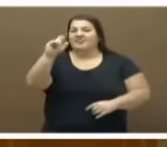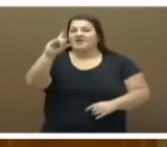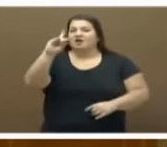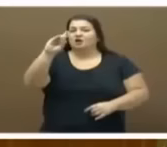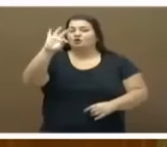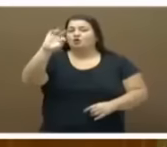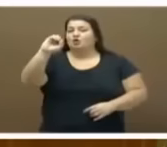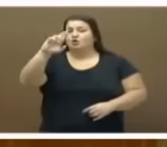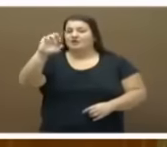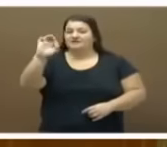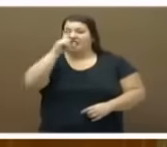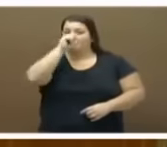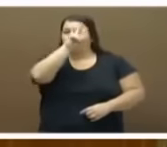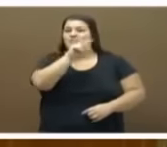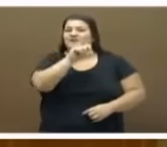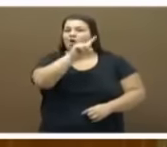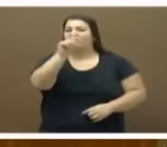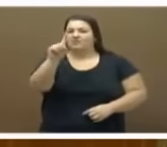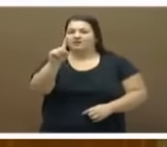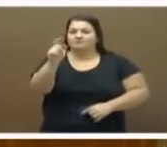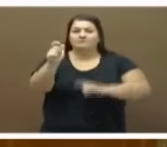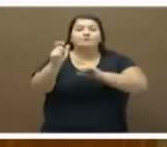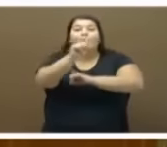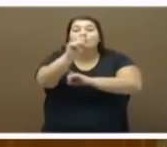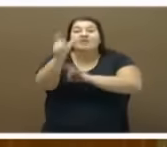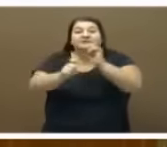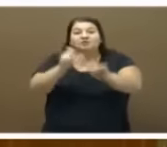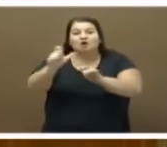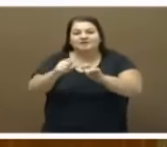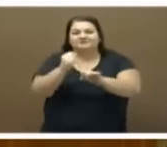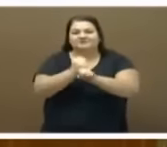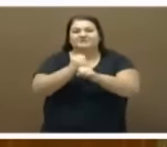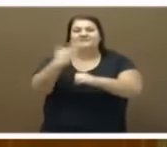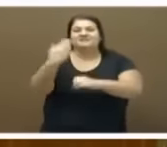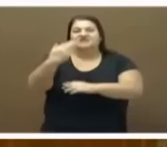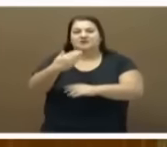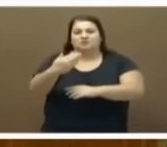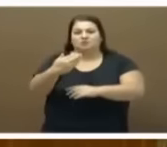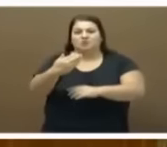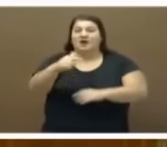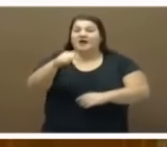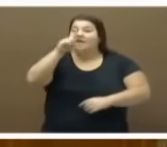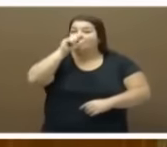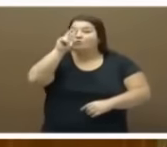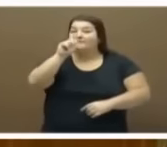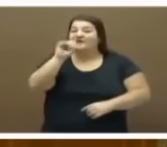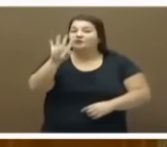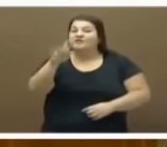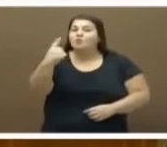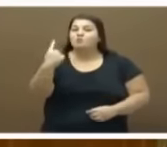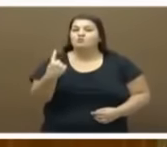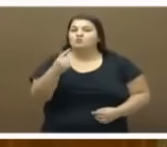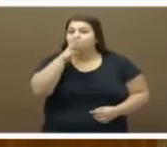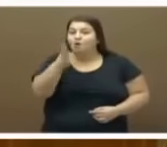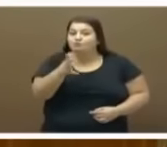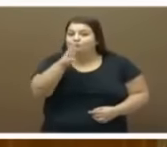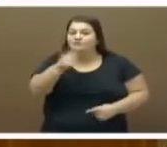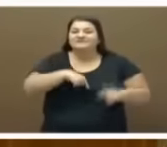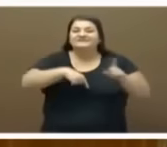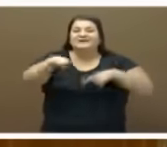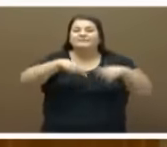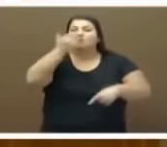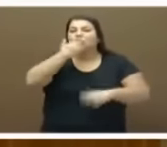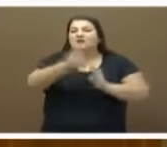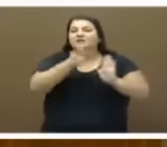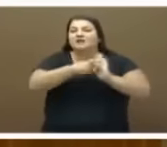2011, 11 estudiantes de bachillerato, 11. Año 2014, 1. ¿Sabe por qué? Porque usted quitó el transporte escolar, señor